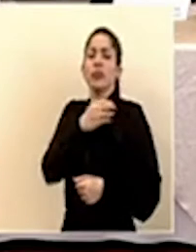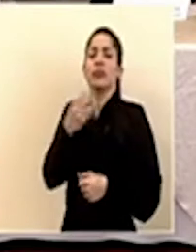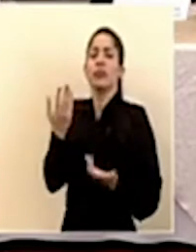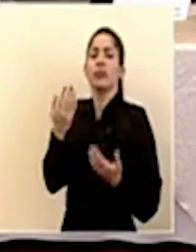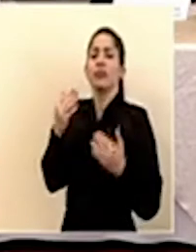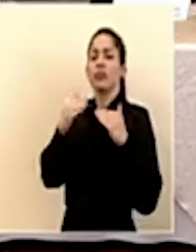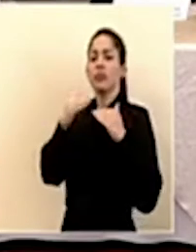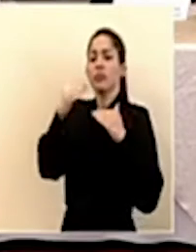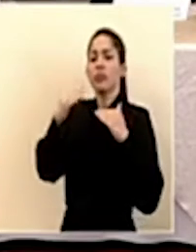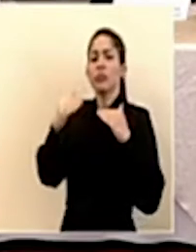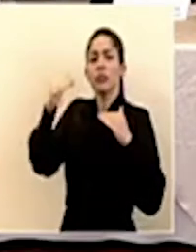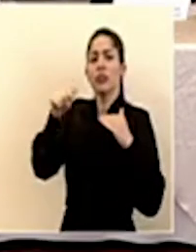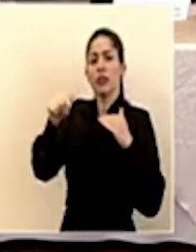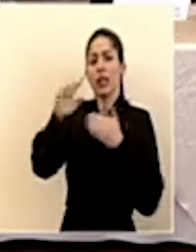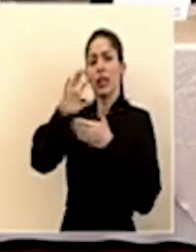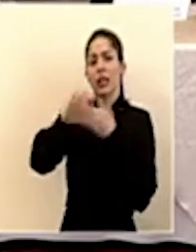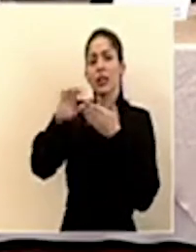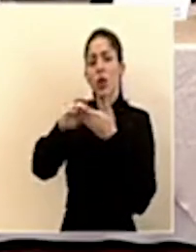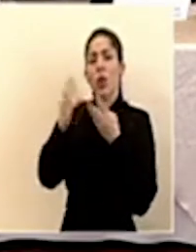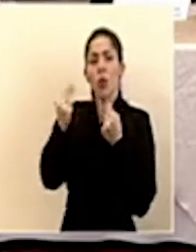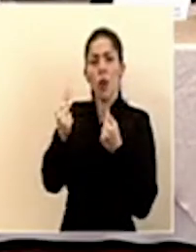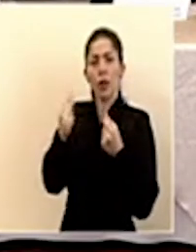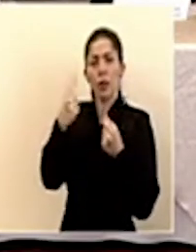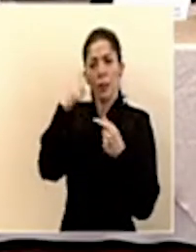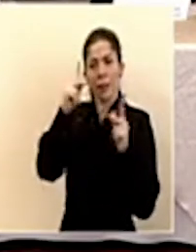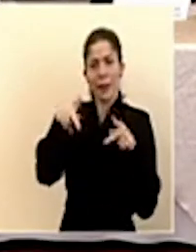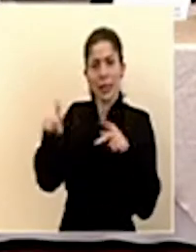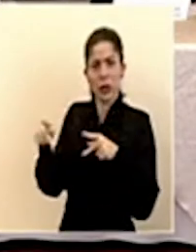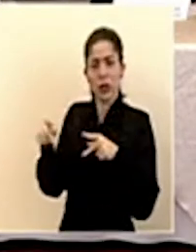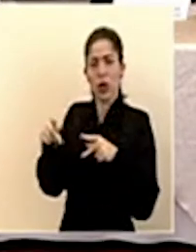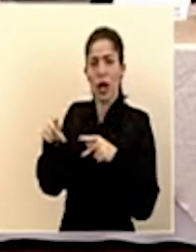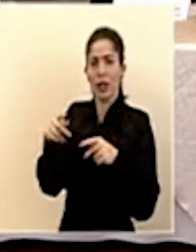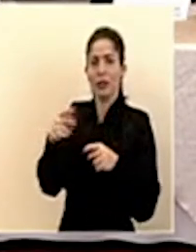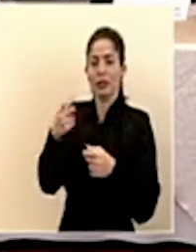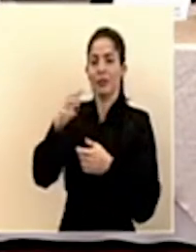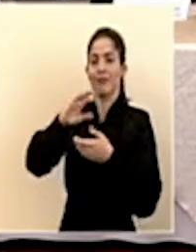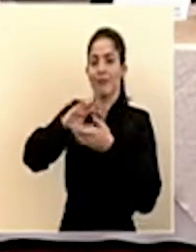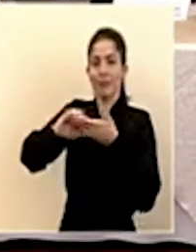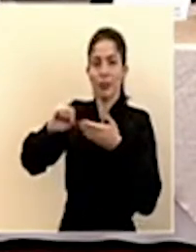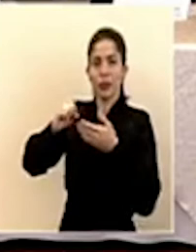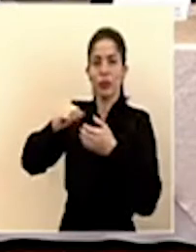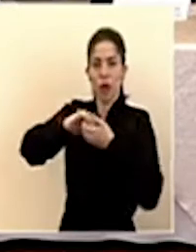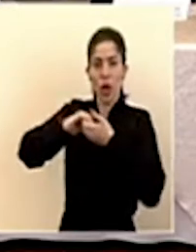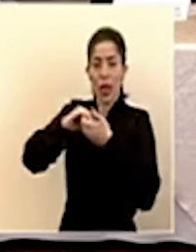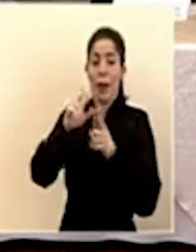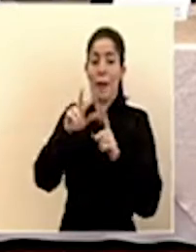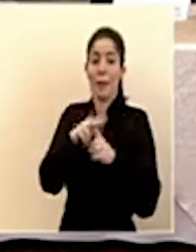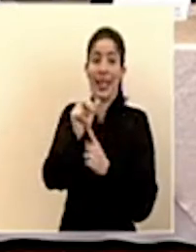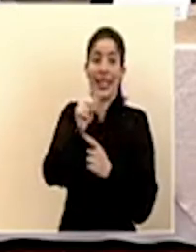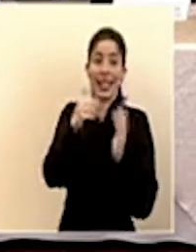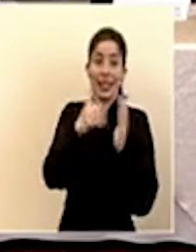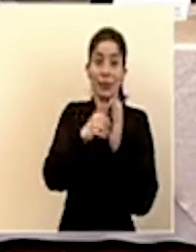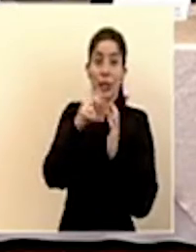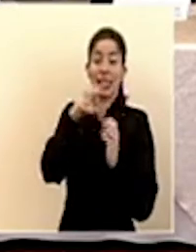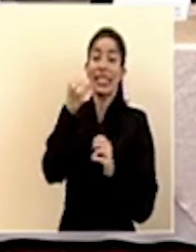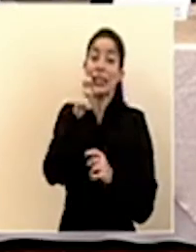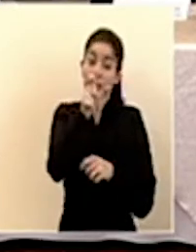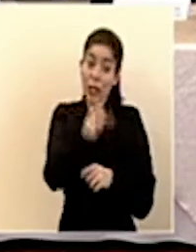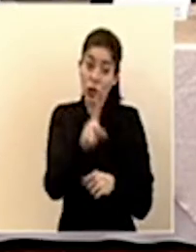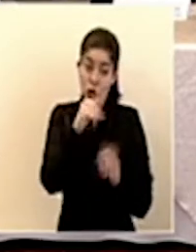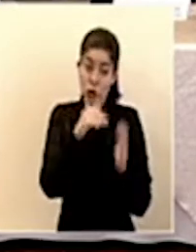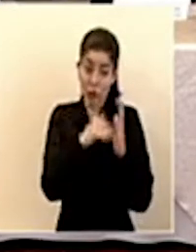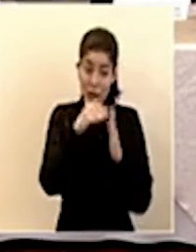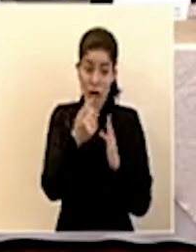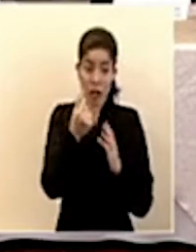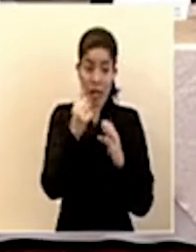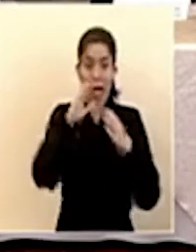tendrá esta contribución solidaria que arranca de los 10 mil colones para un millón de colones y a partir de